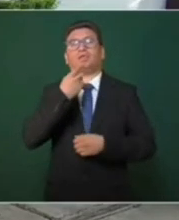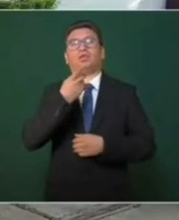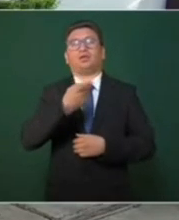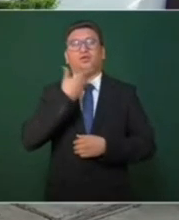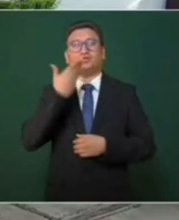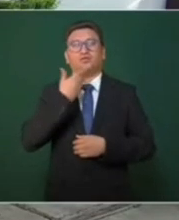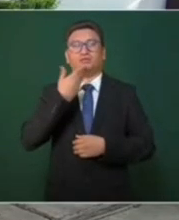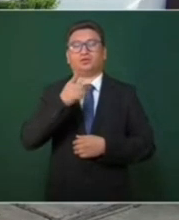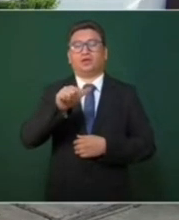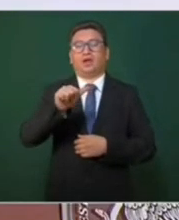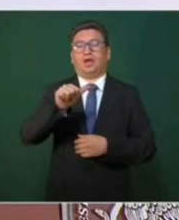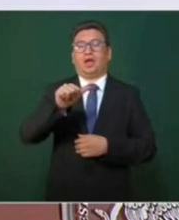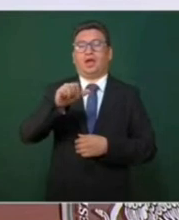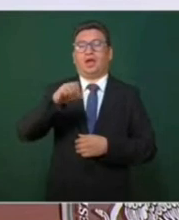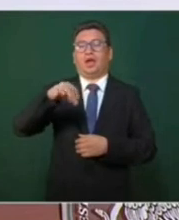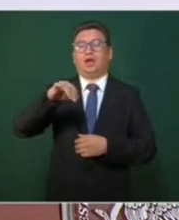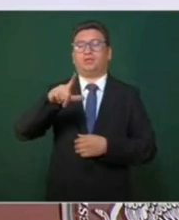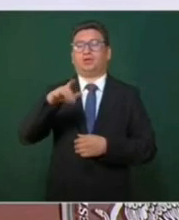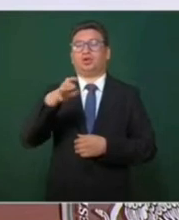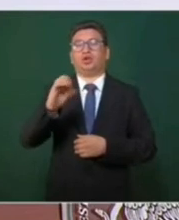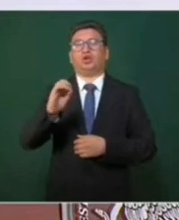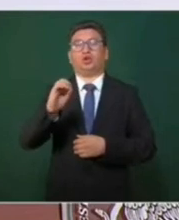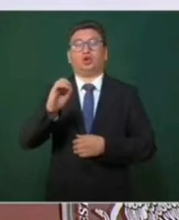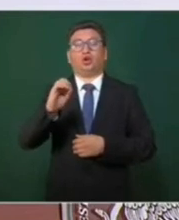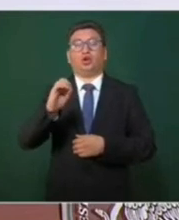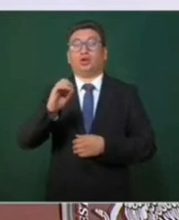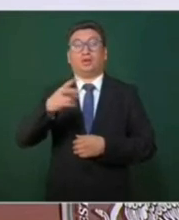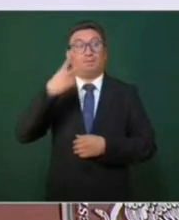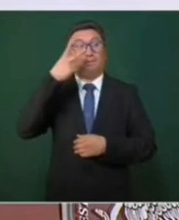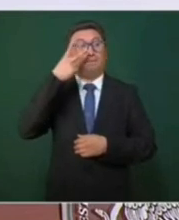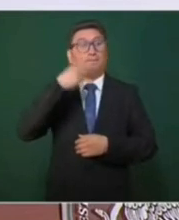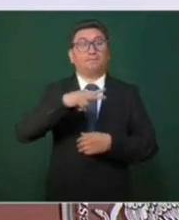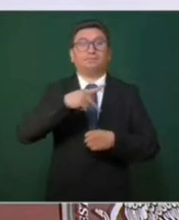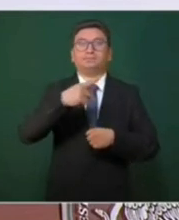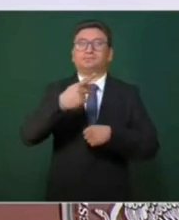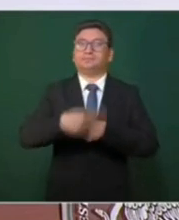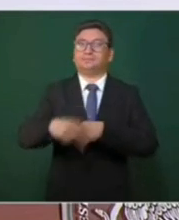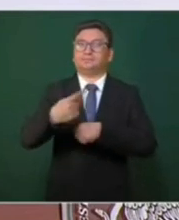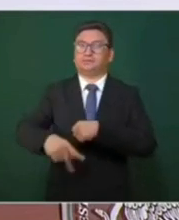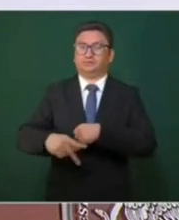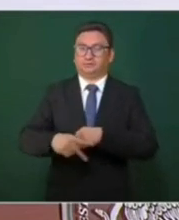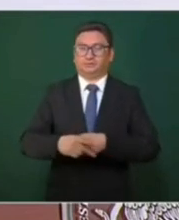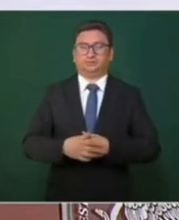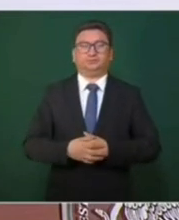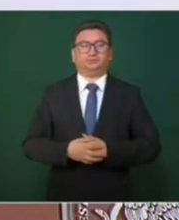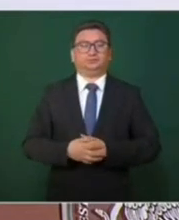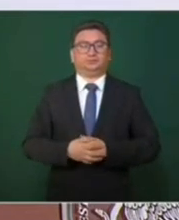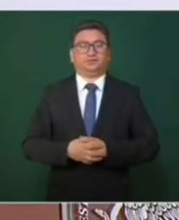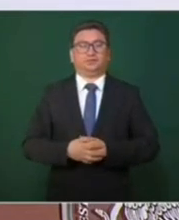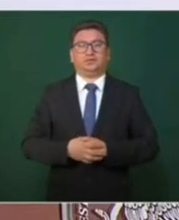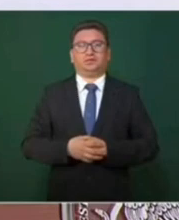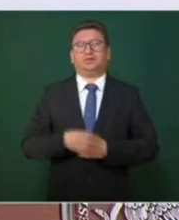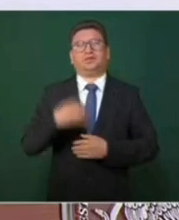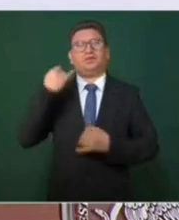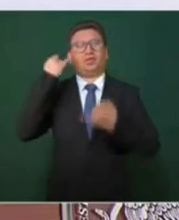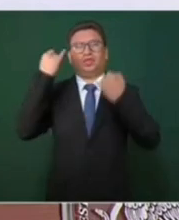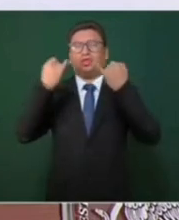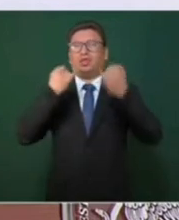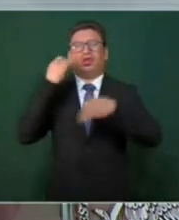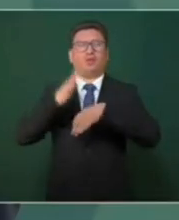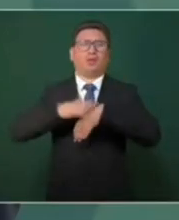López Obrador, un peligro para México y otras más,